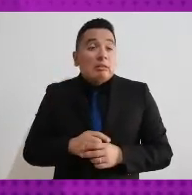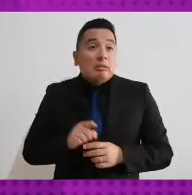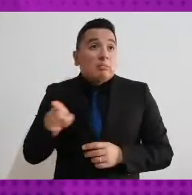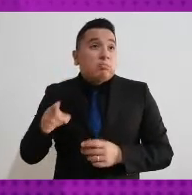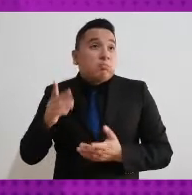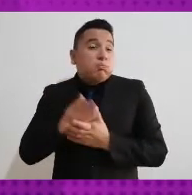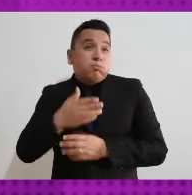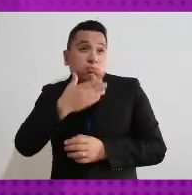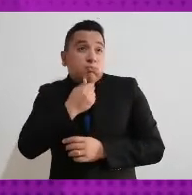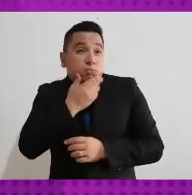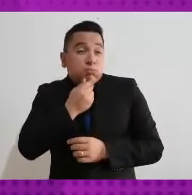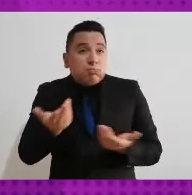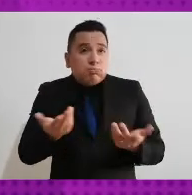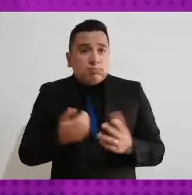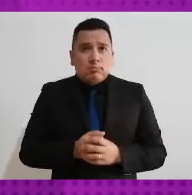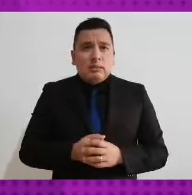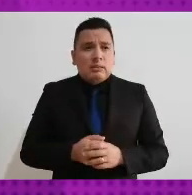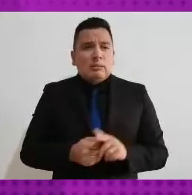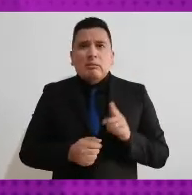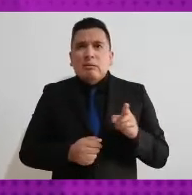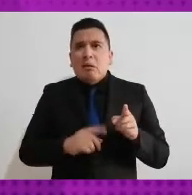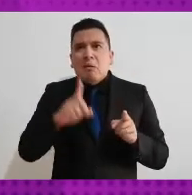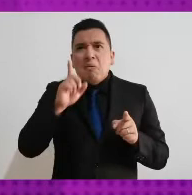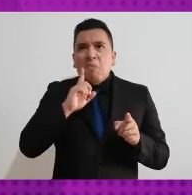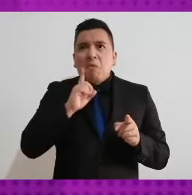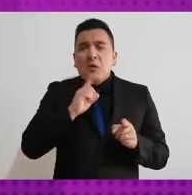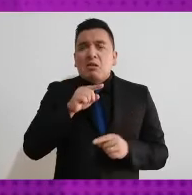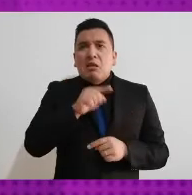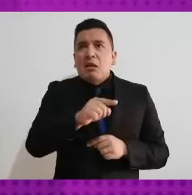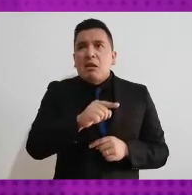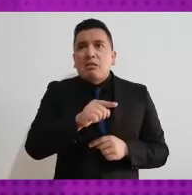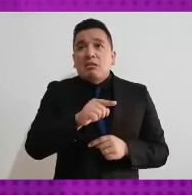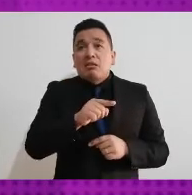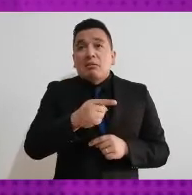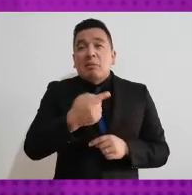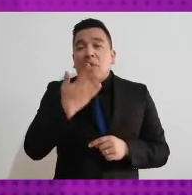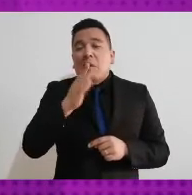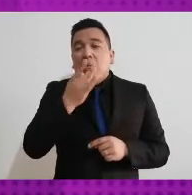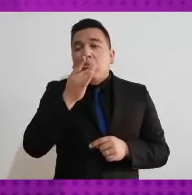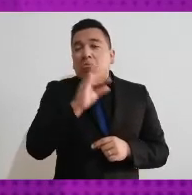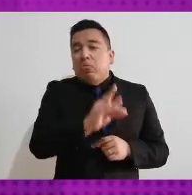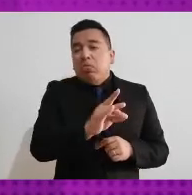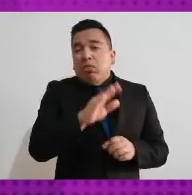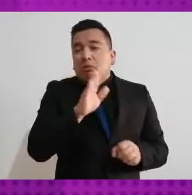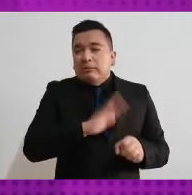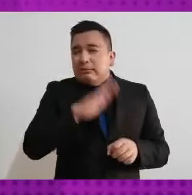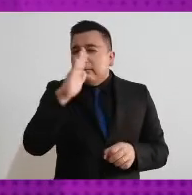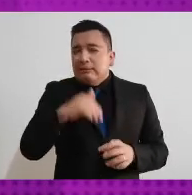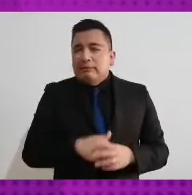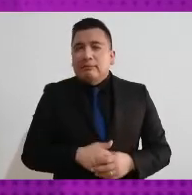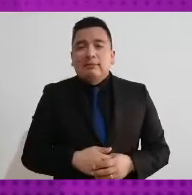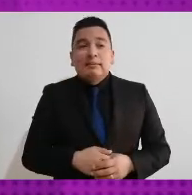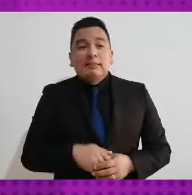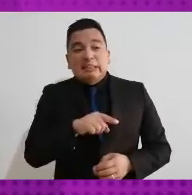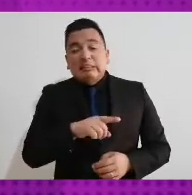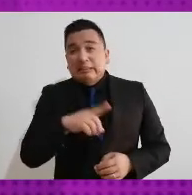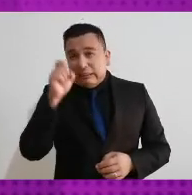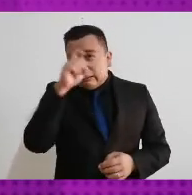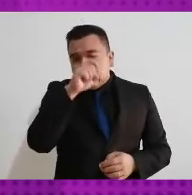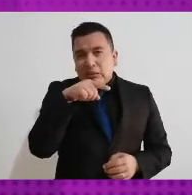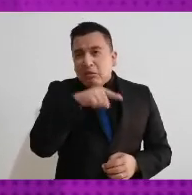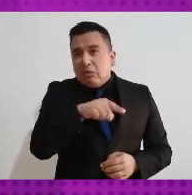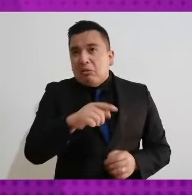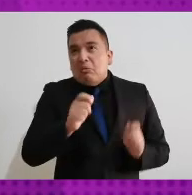que tienen además una cuestión de interseccionalidad que las hace más susceptibles a sufrir discriminación, pues